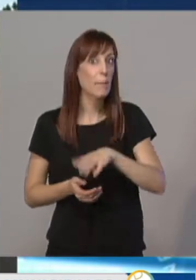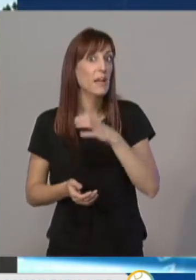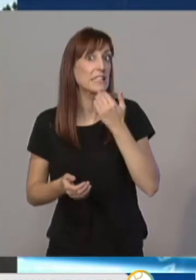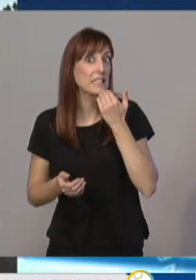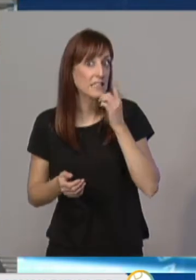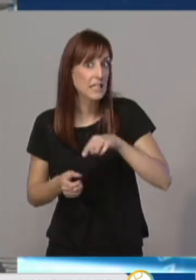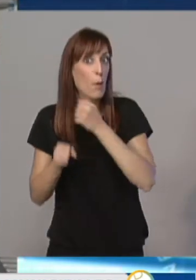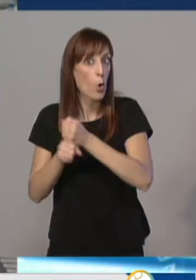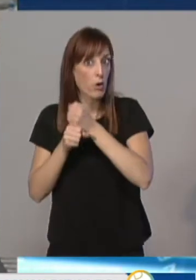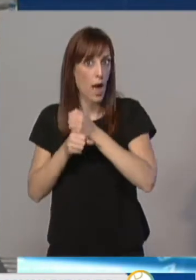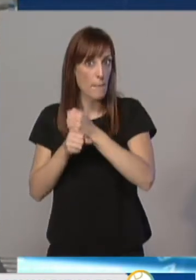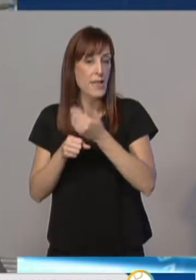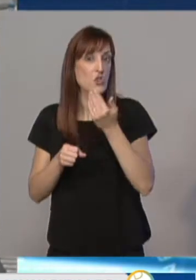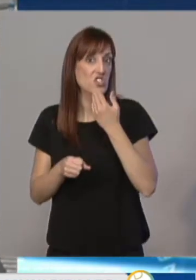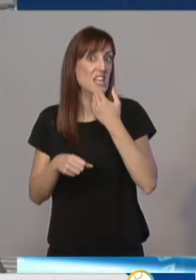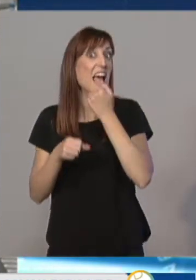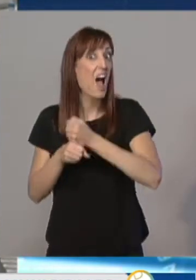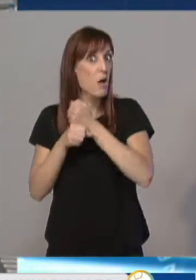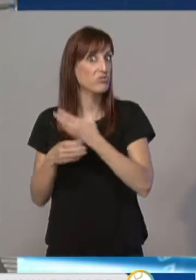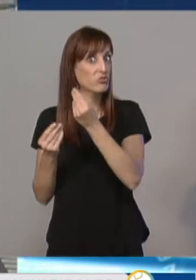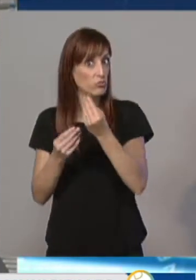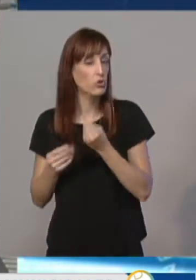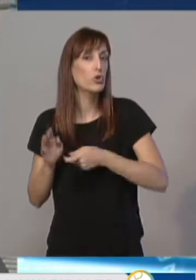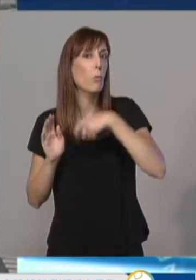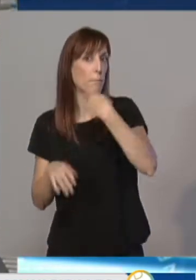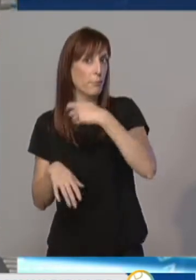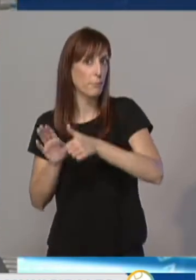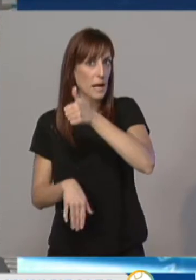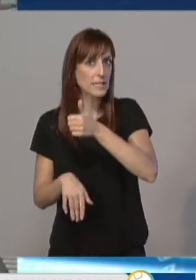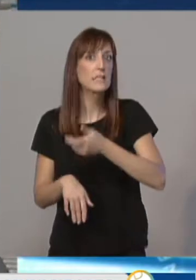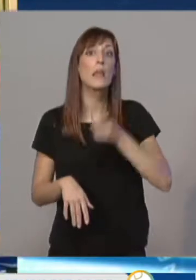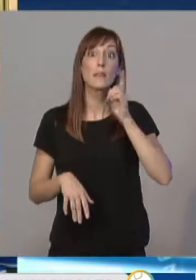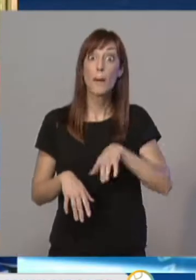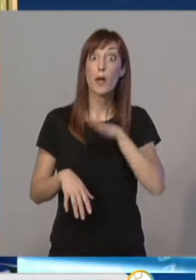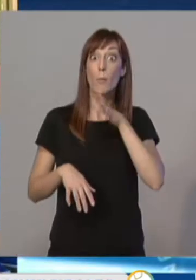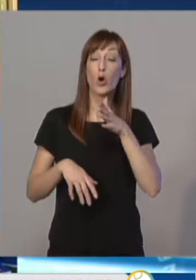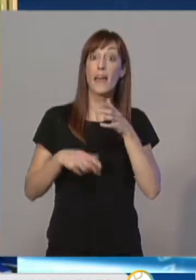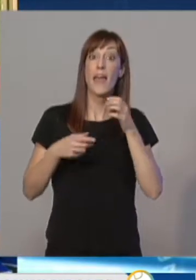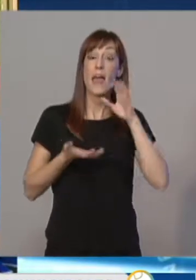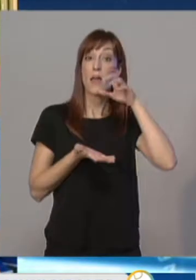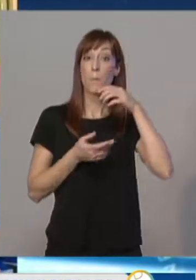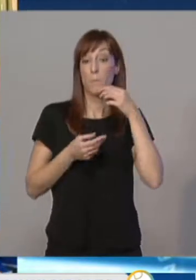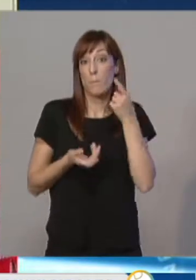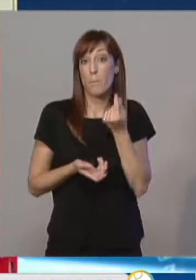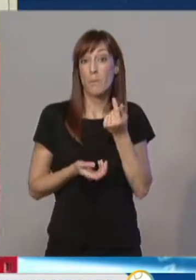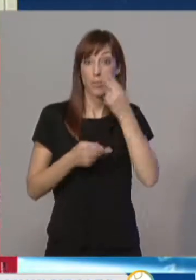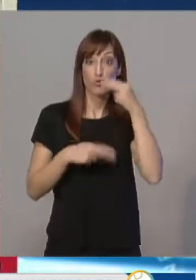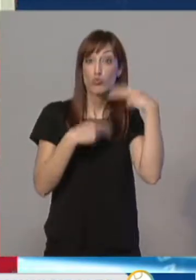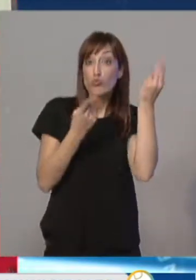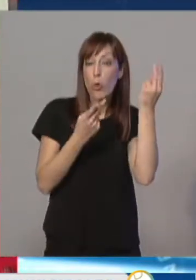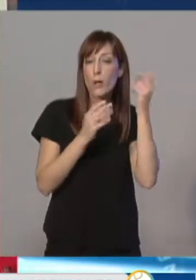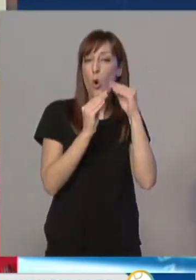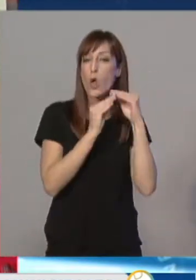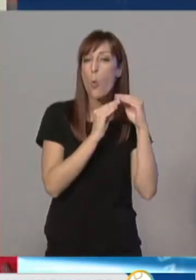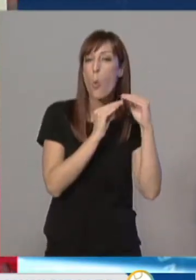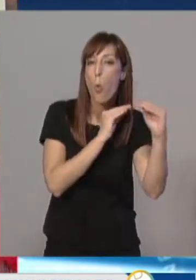el que pague más. Las tasas también suben un 2% en consonancia con el IPC, mientras que los precios públicos se mantienen... ...salvo en el caso